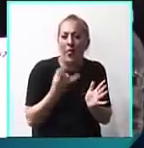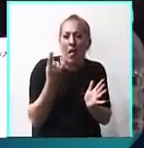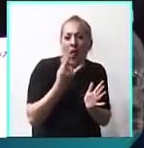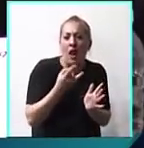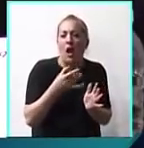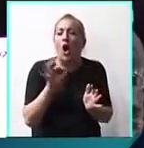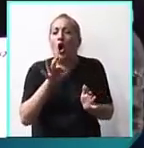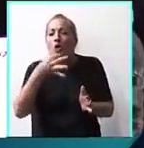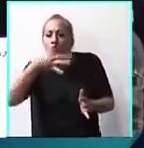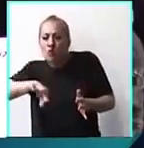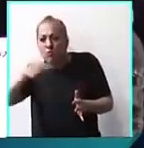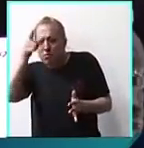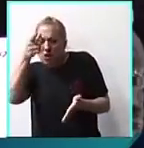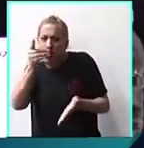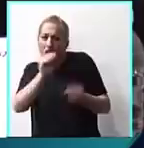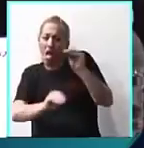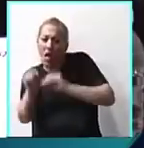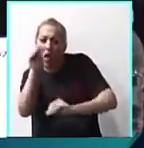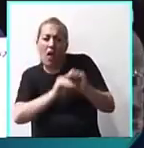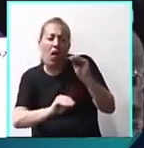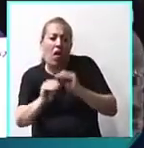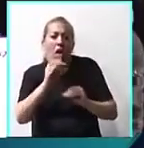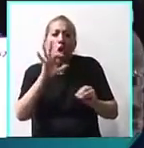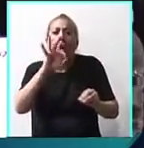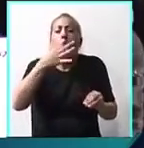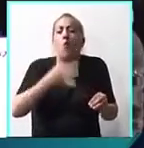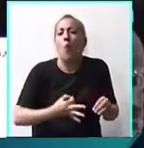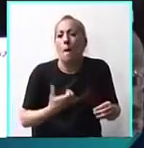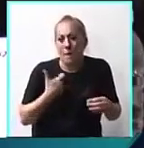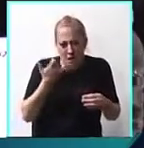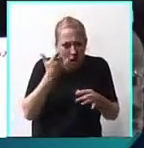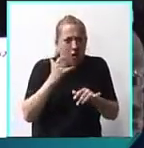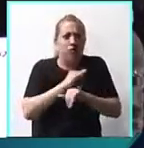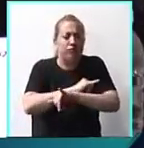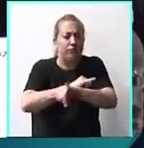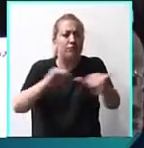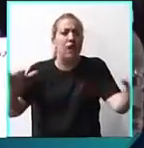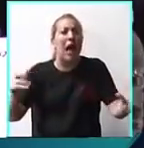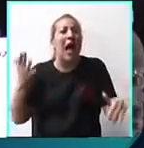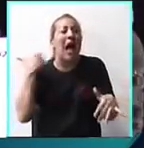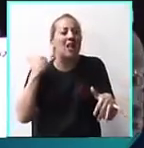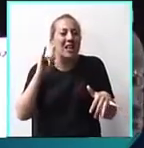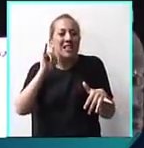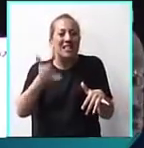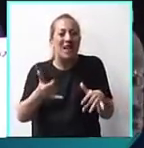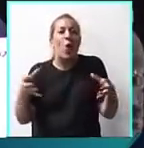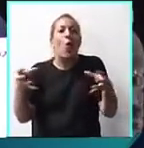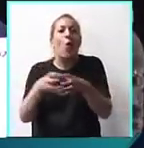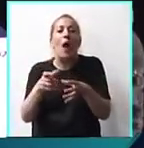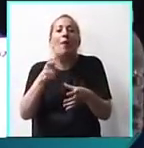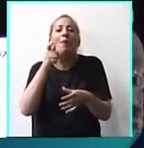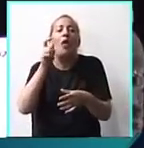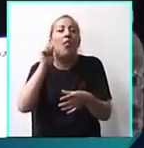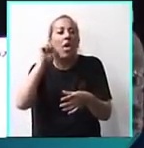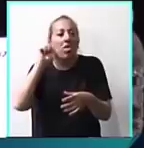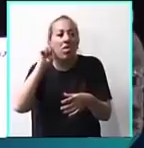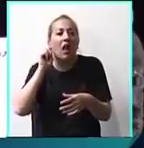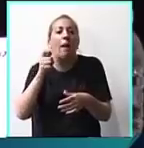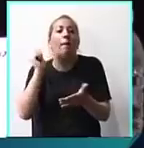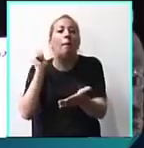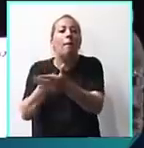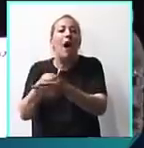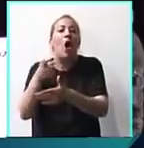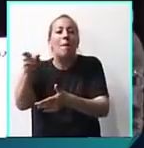o si está cubriendo su propio accionar? Lo discutimos acá, cuando habilitaron el cuerpo de buchones pago para la policía. ¿Se